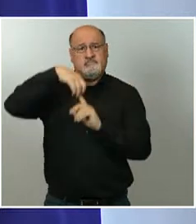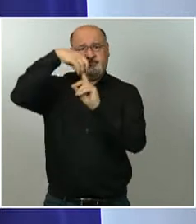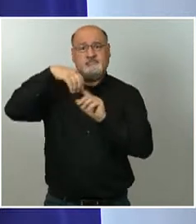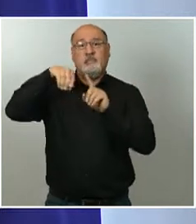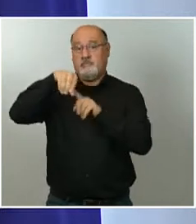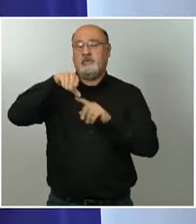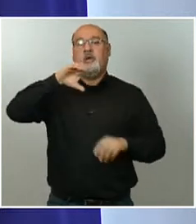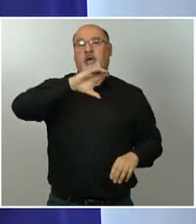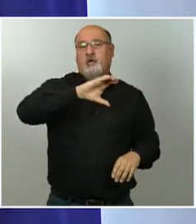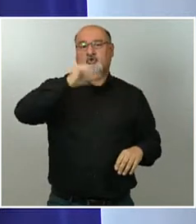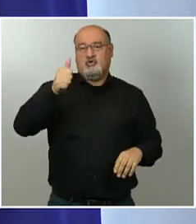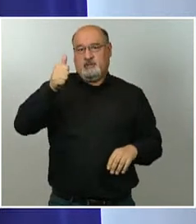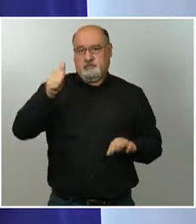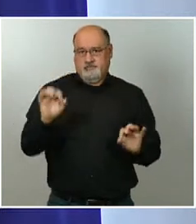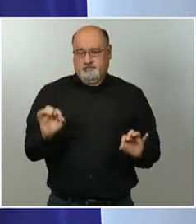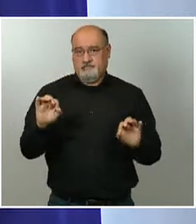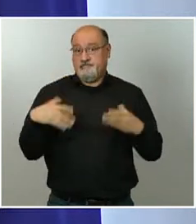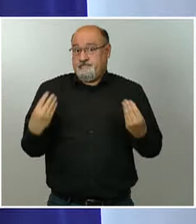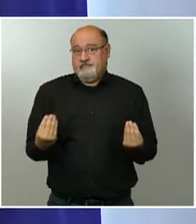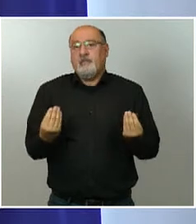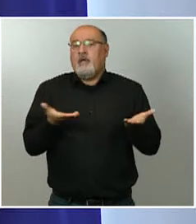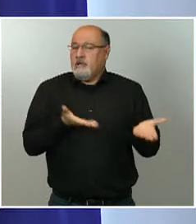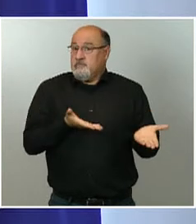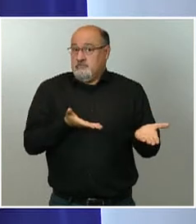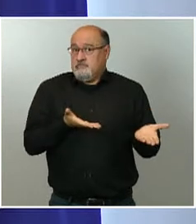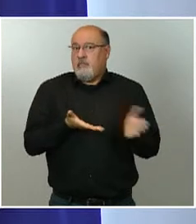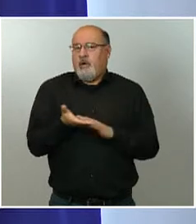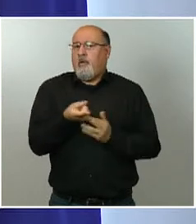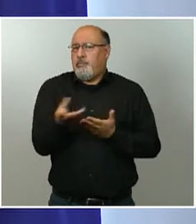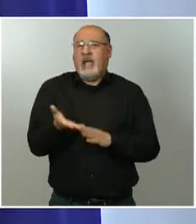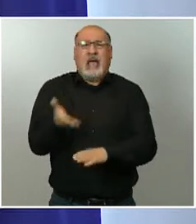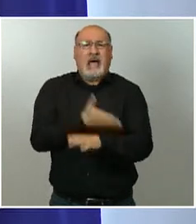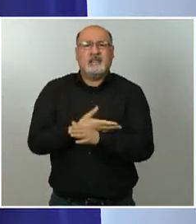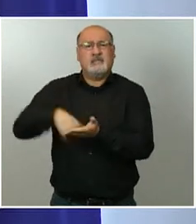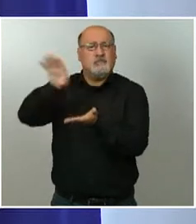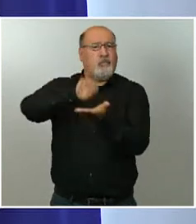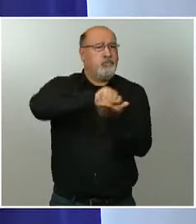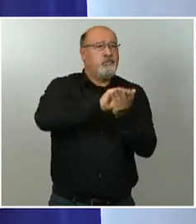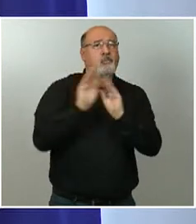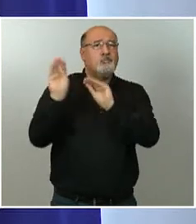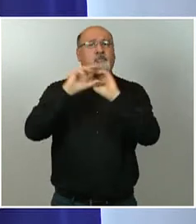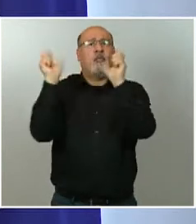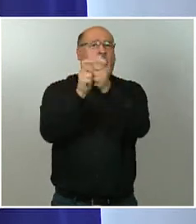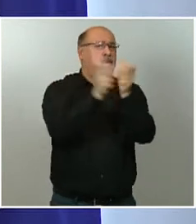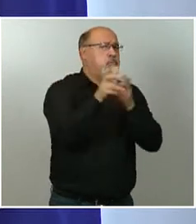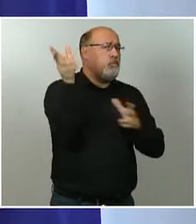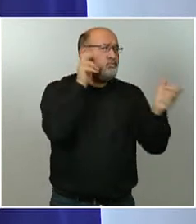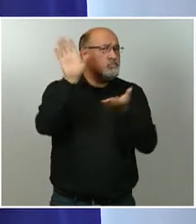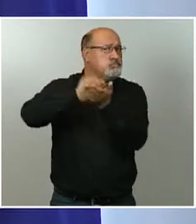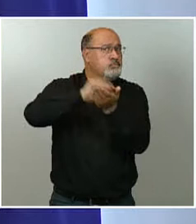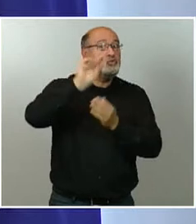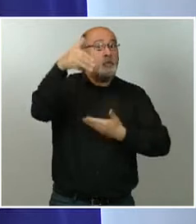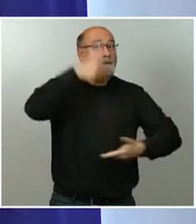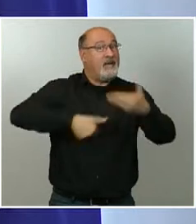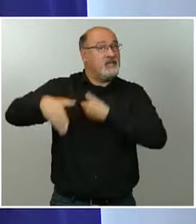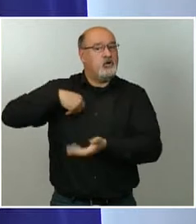Eso no es óbice, como es lógico, para que no hayamos escuchado a todas las partes, para que hayamos atendido también sus peticiones, sus razones. Yo ayer